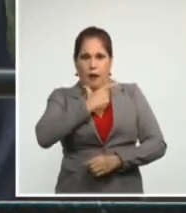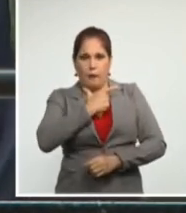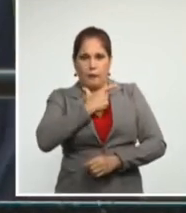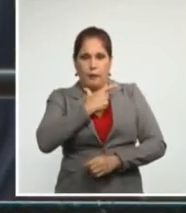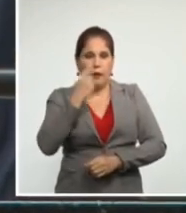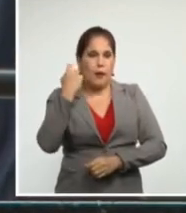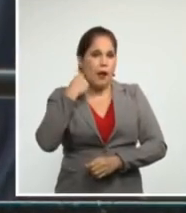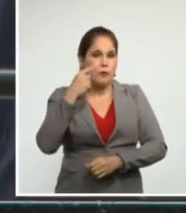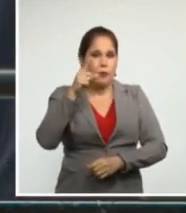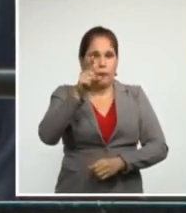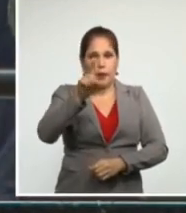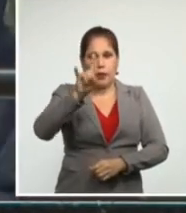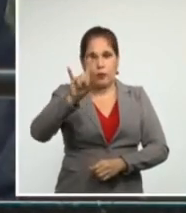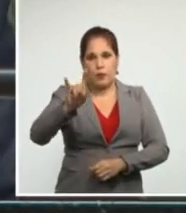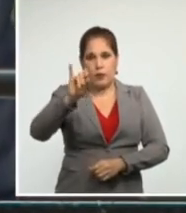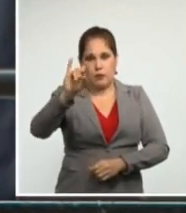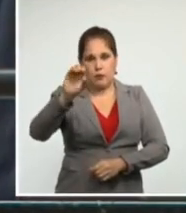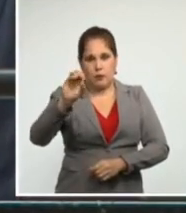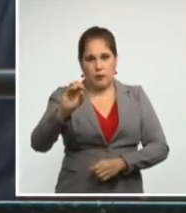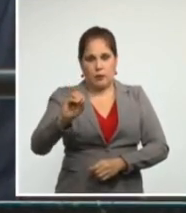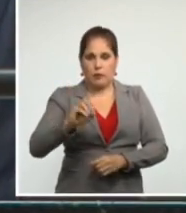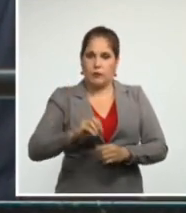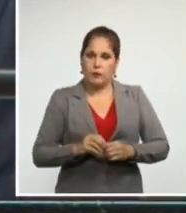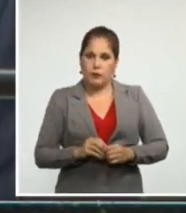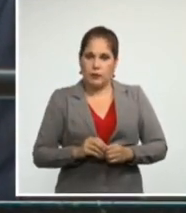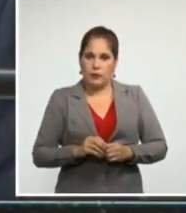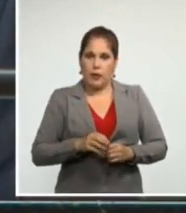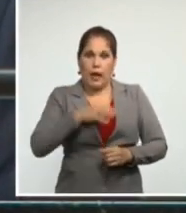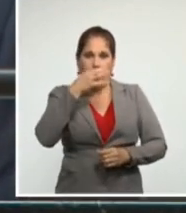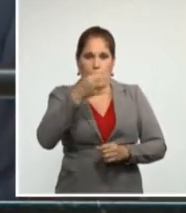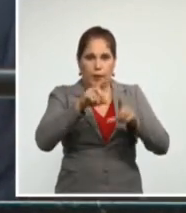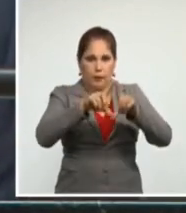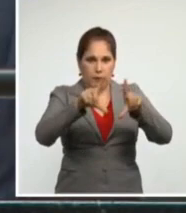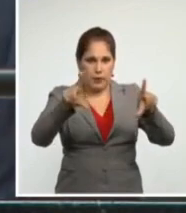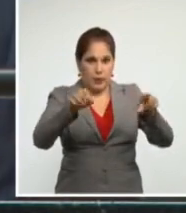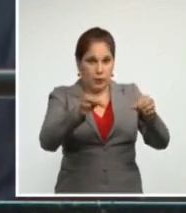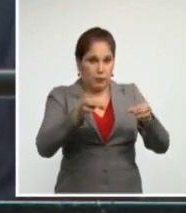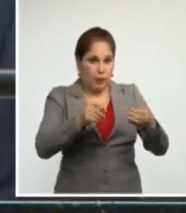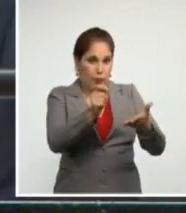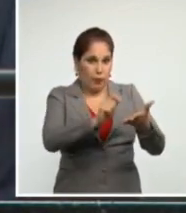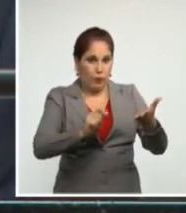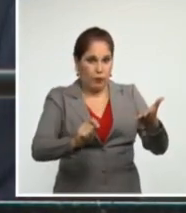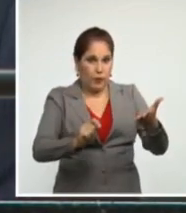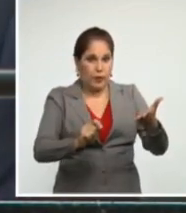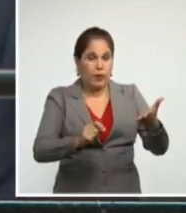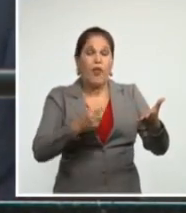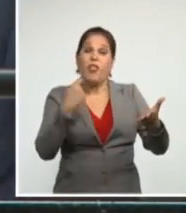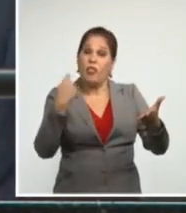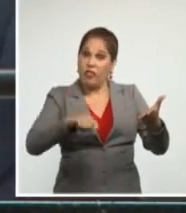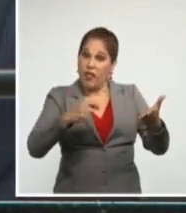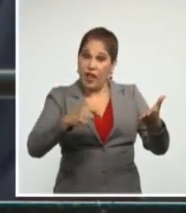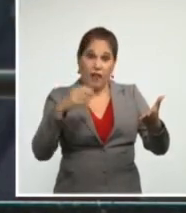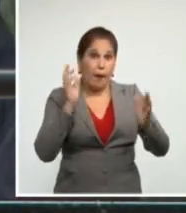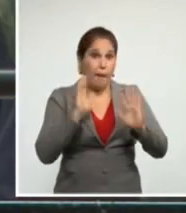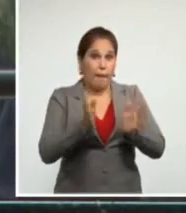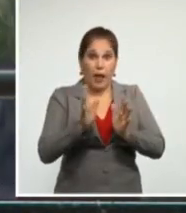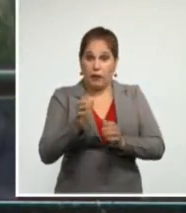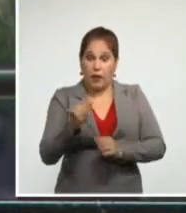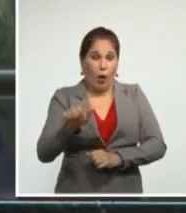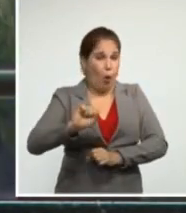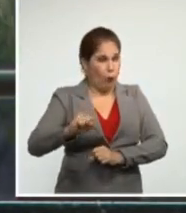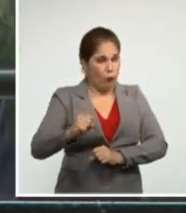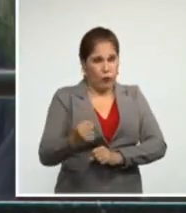1960 que cito hay que poner en práctica rápidamente